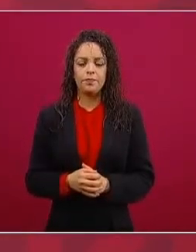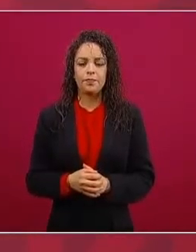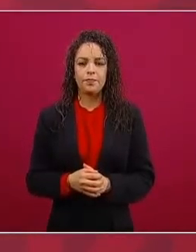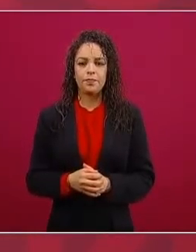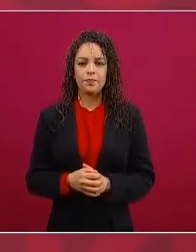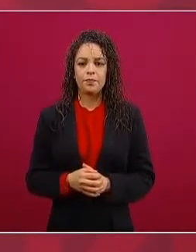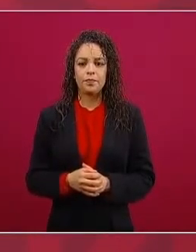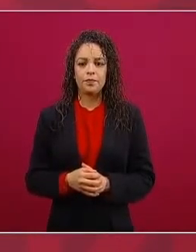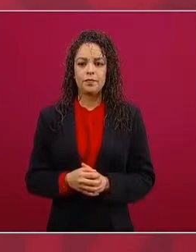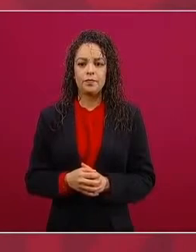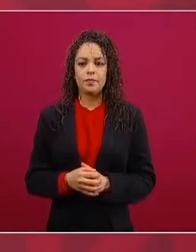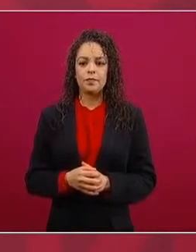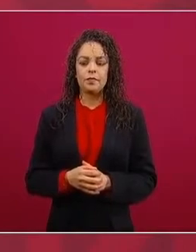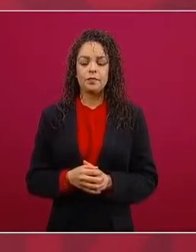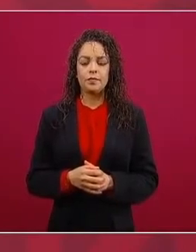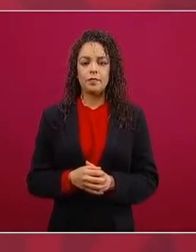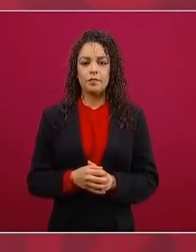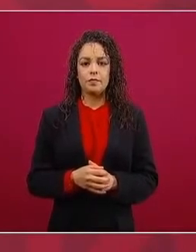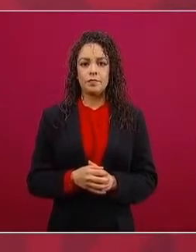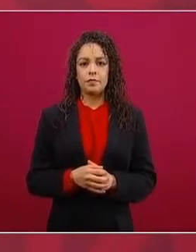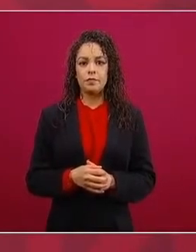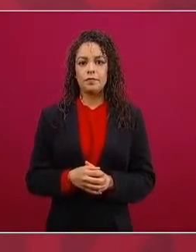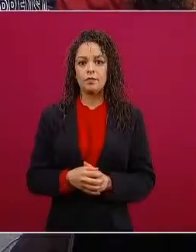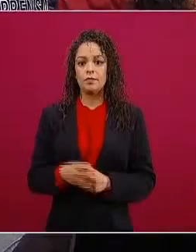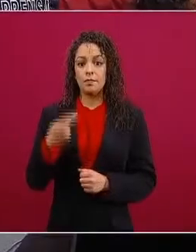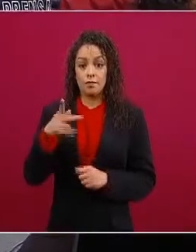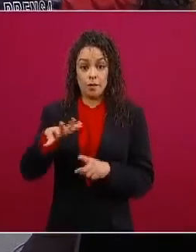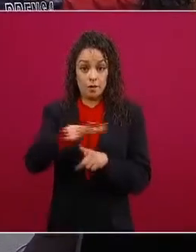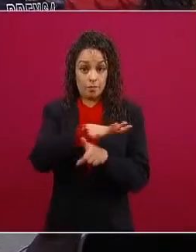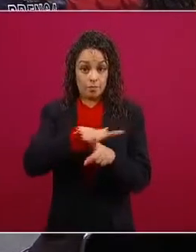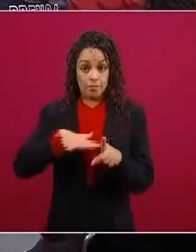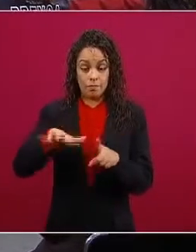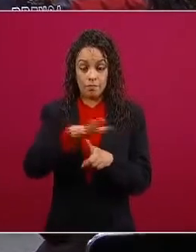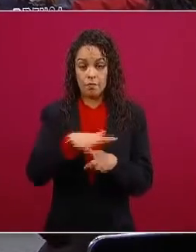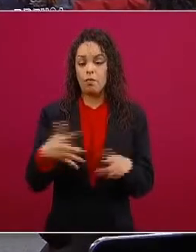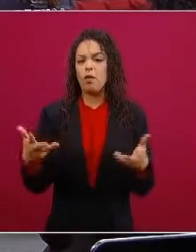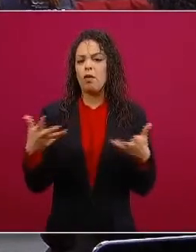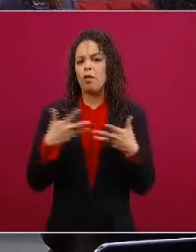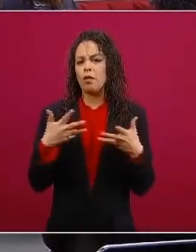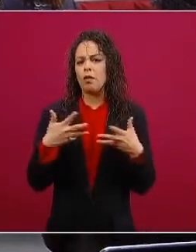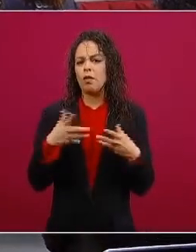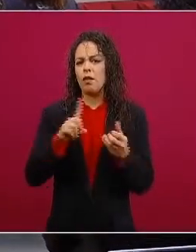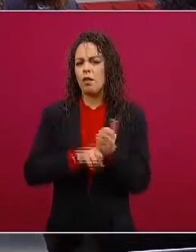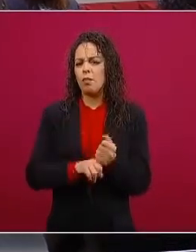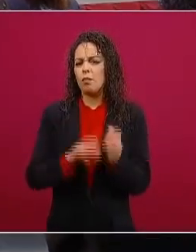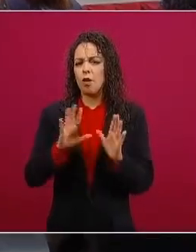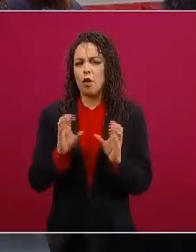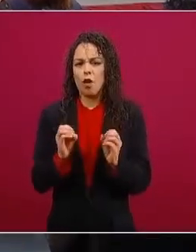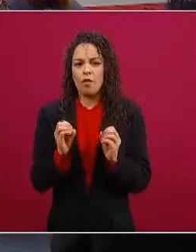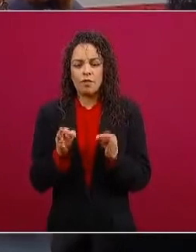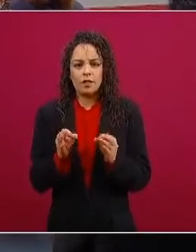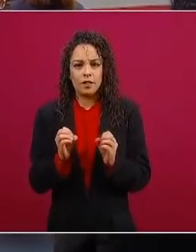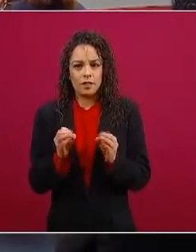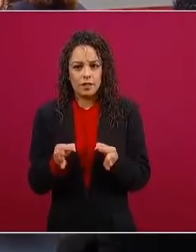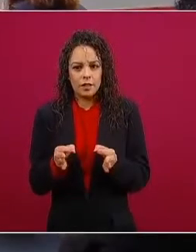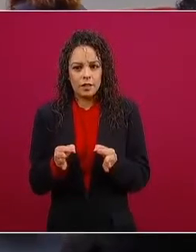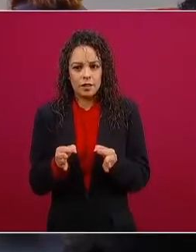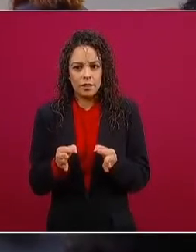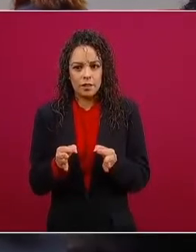hay como una oficina como un departamento de corte y confección